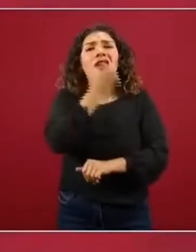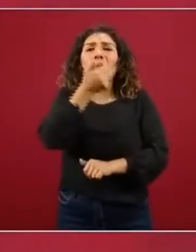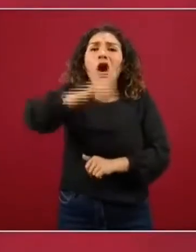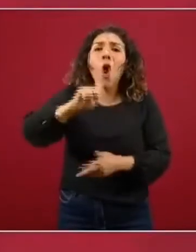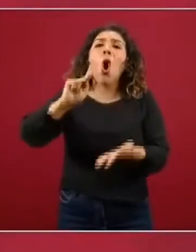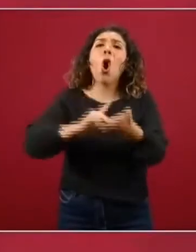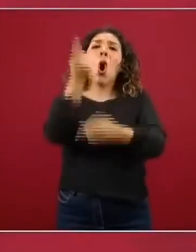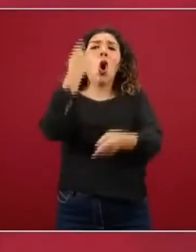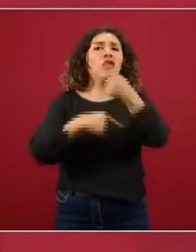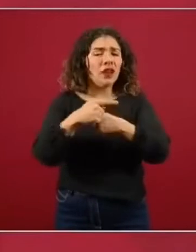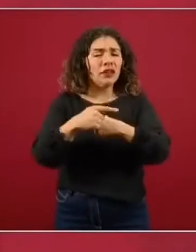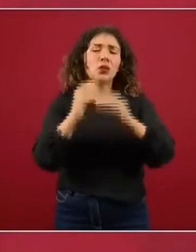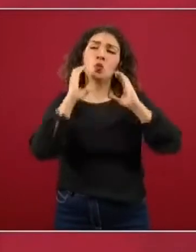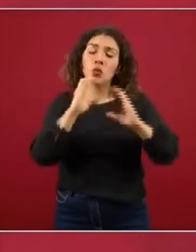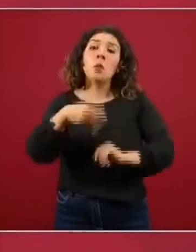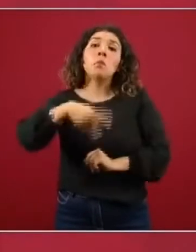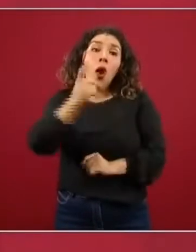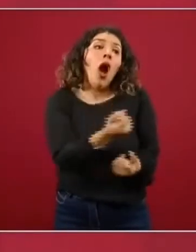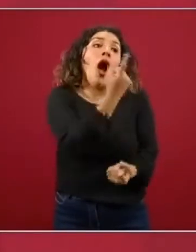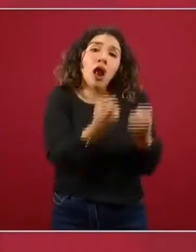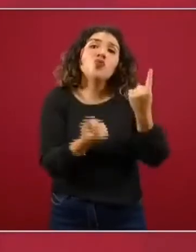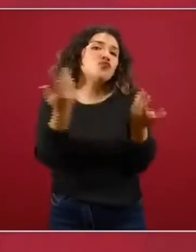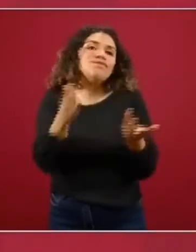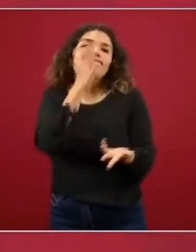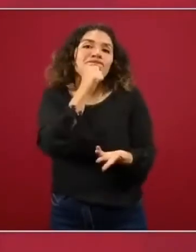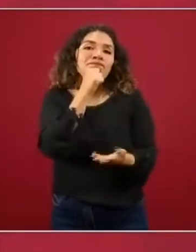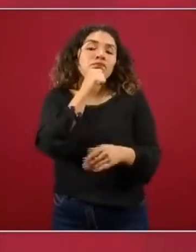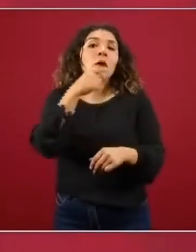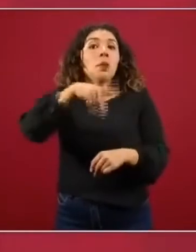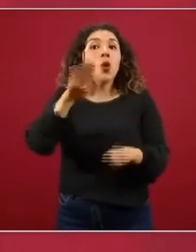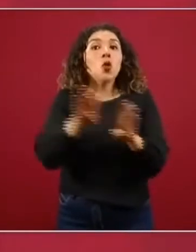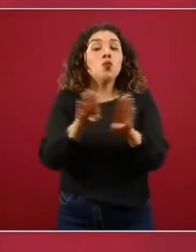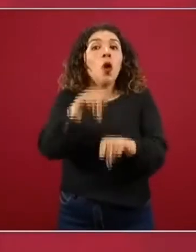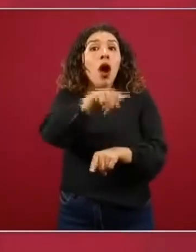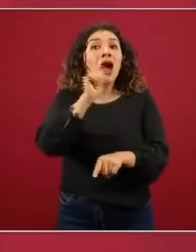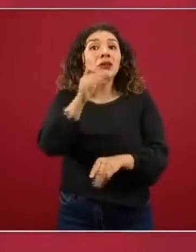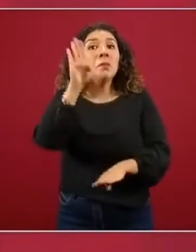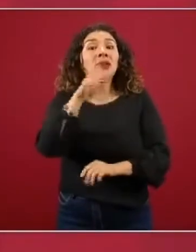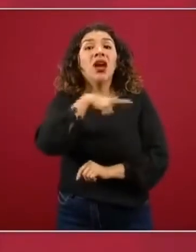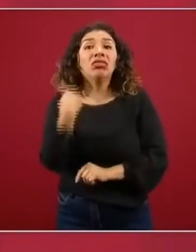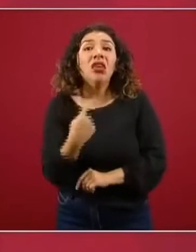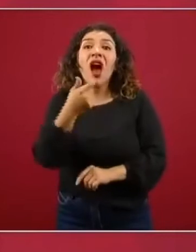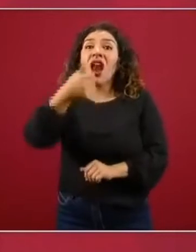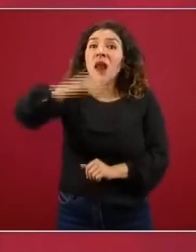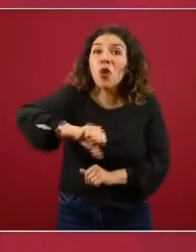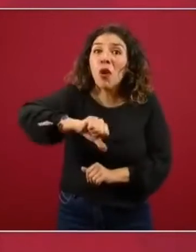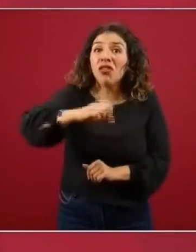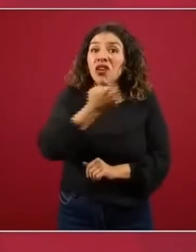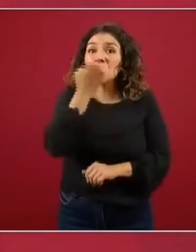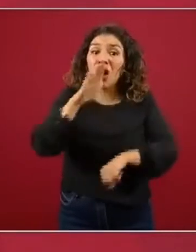Aunque hay posibilidad de que alguno lo repita, no le vamos a contar como una nota mala o nota